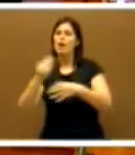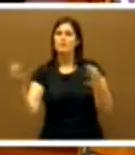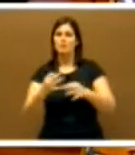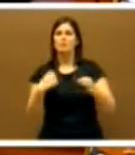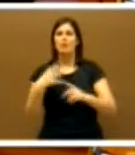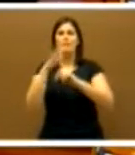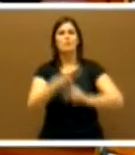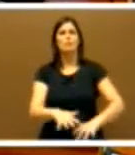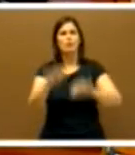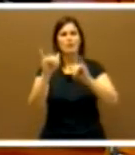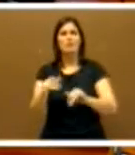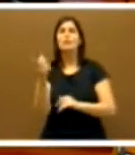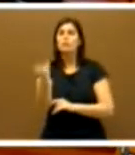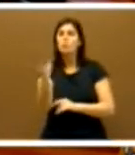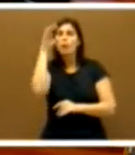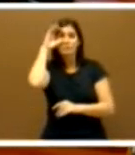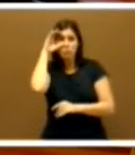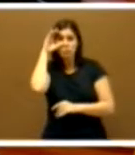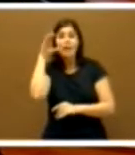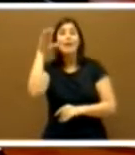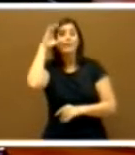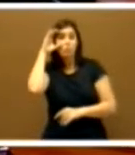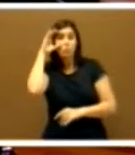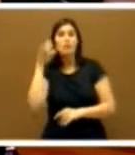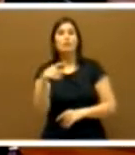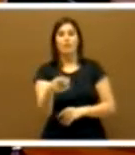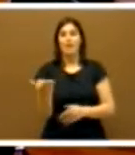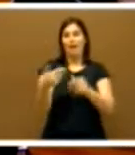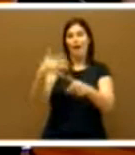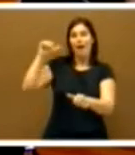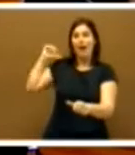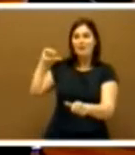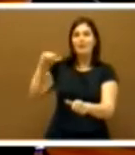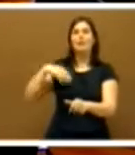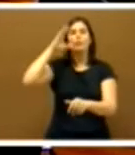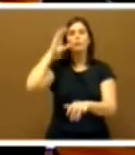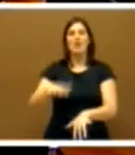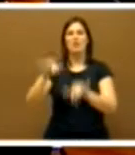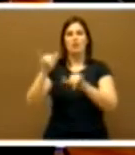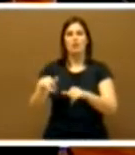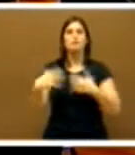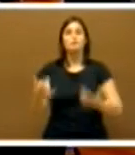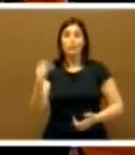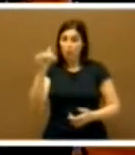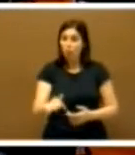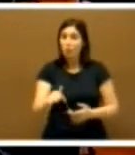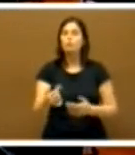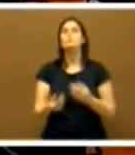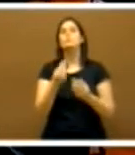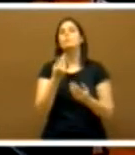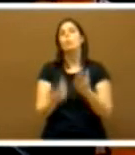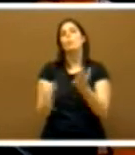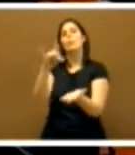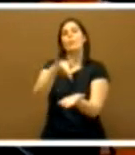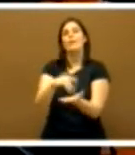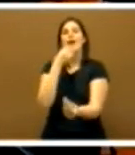a razones, que escuche justo lo contrario de lo que hemos sufrido hasta ahora. Hoy será un día histórico para Extremadura, porque